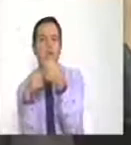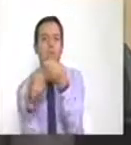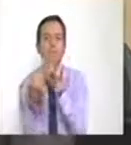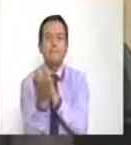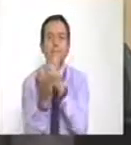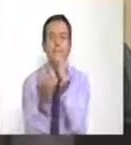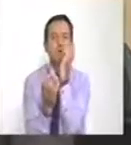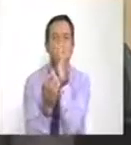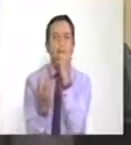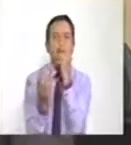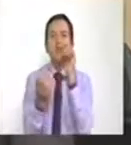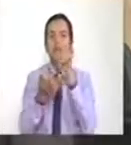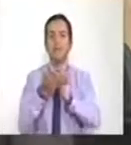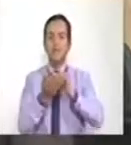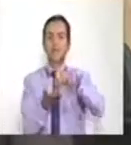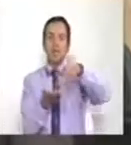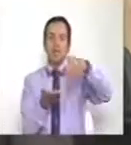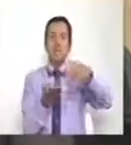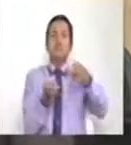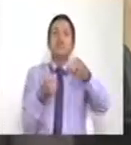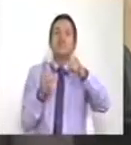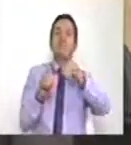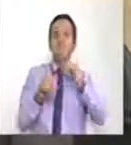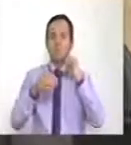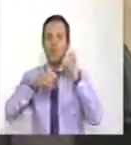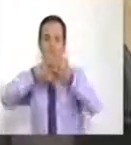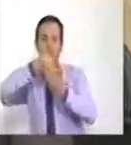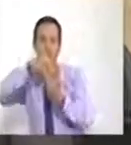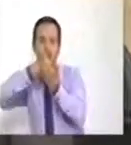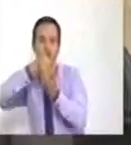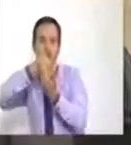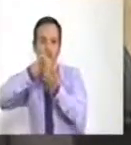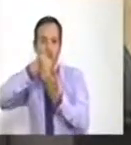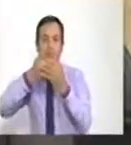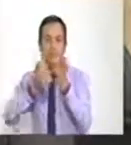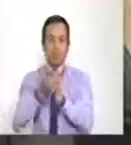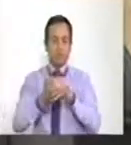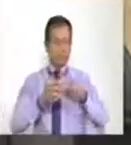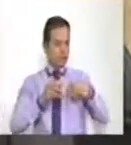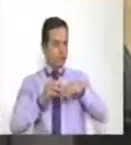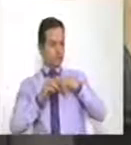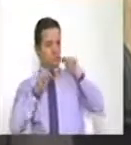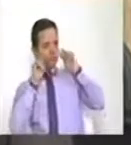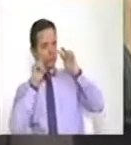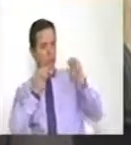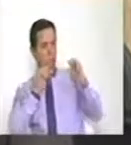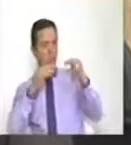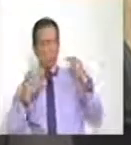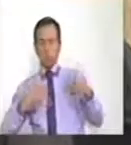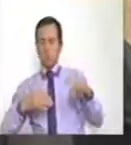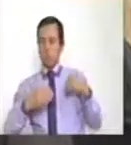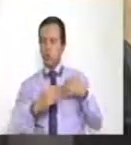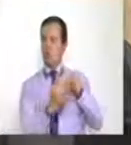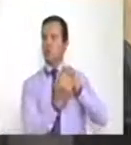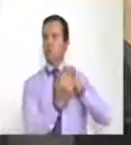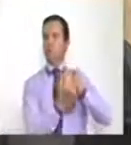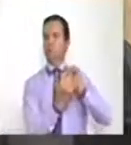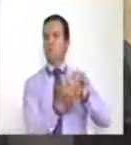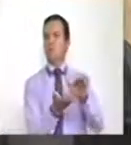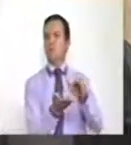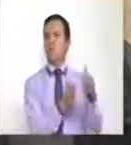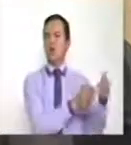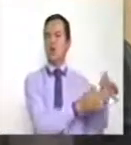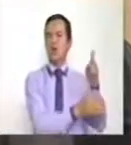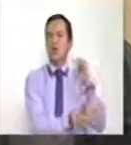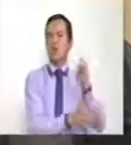el país evidencia y ve con tristeza un baño de sangre producto de